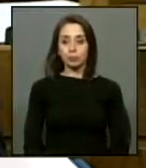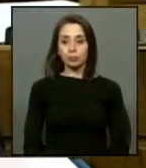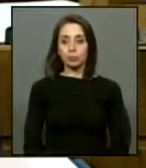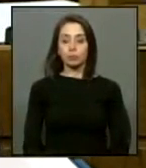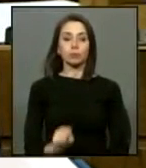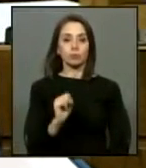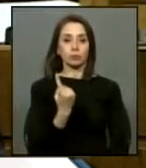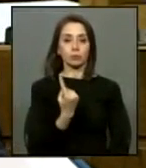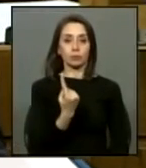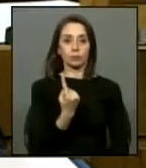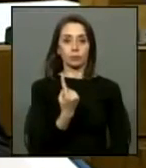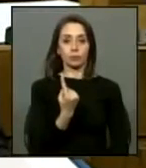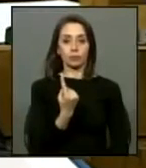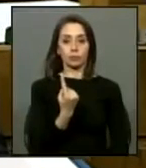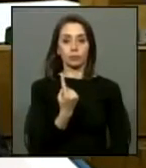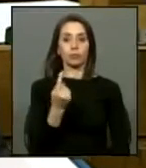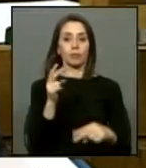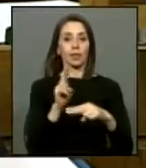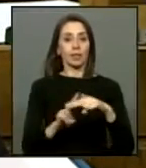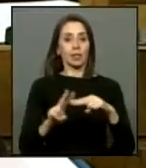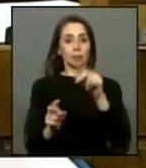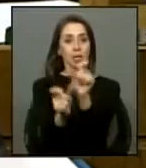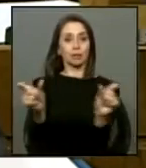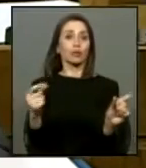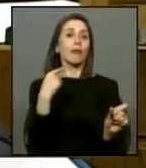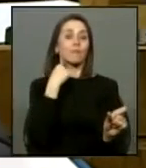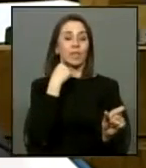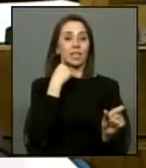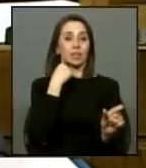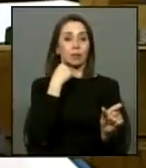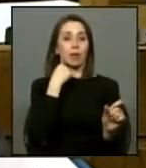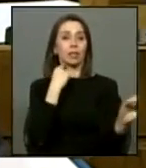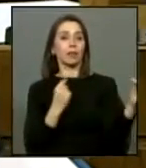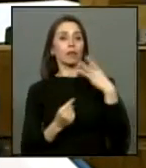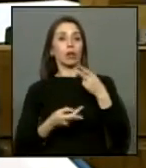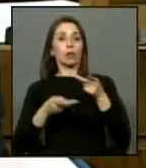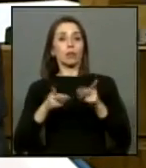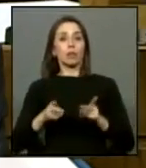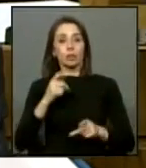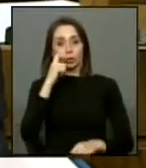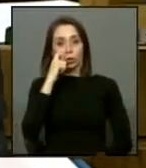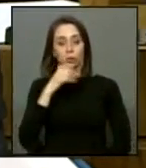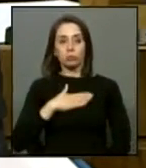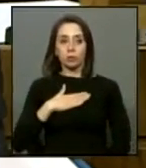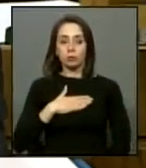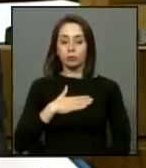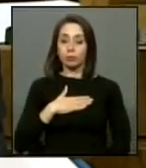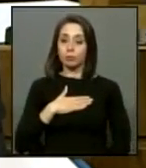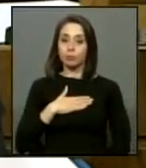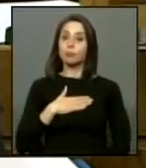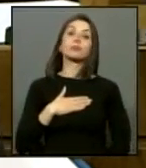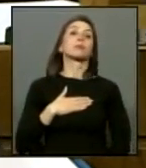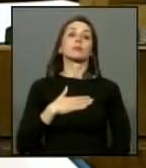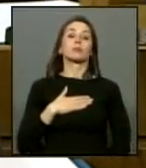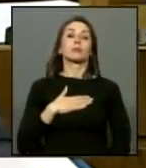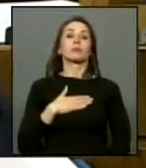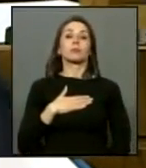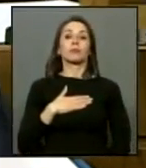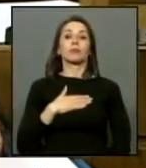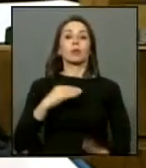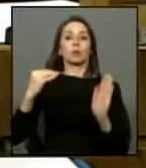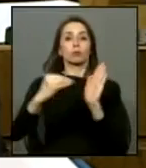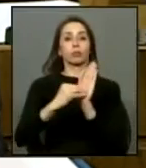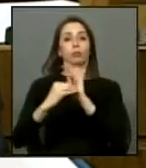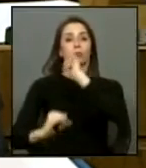primero la reparación a las víctimas de la violación de los derechos humanos constituyen una obligación totalmente asentada a nivel